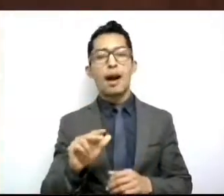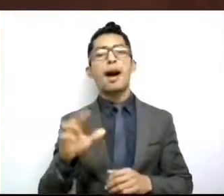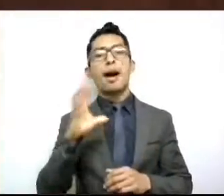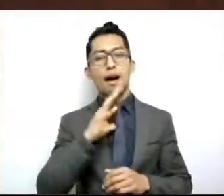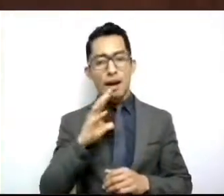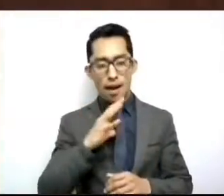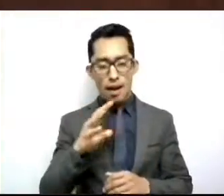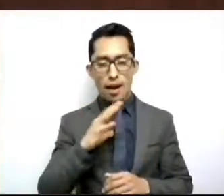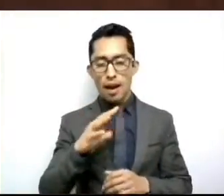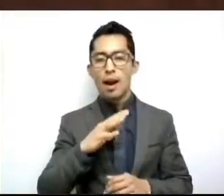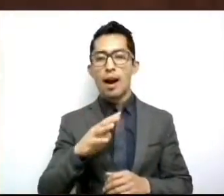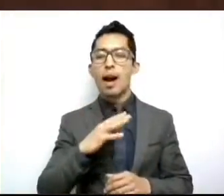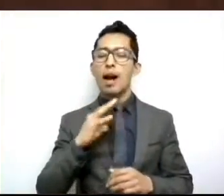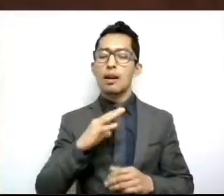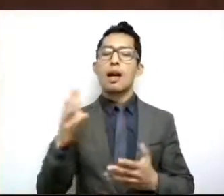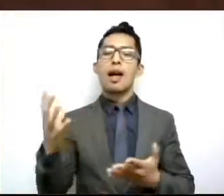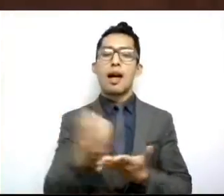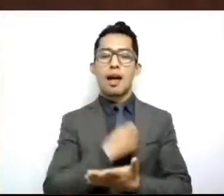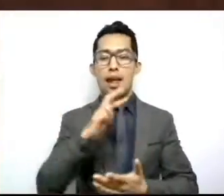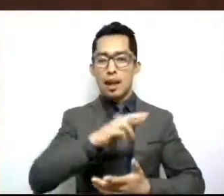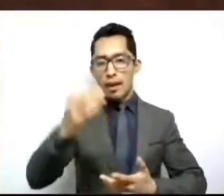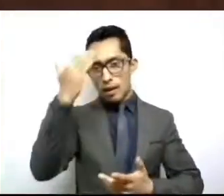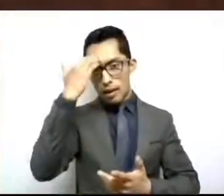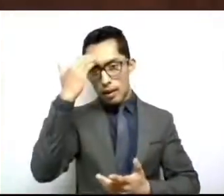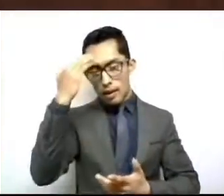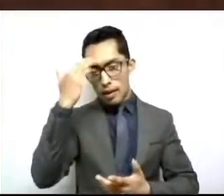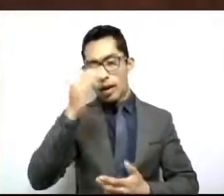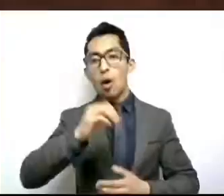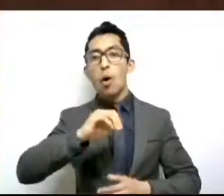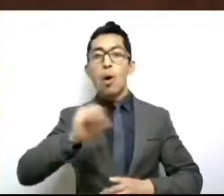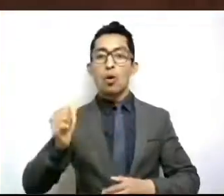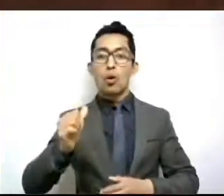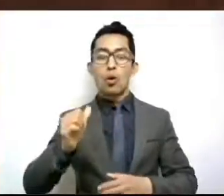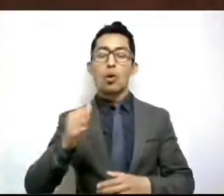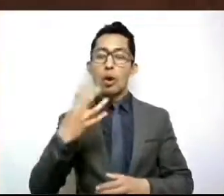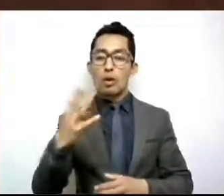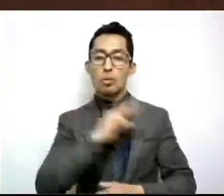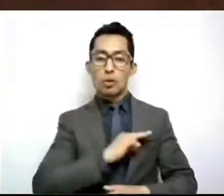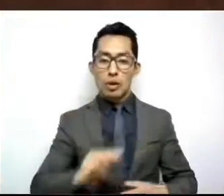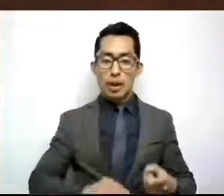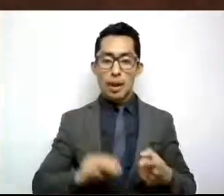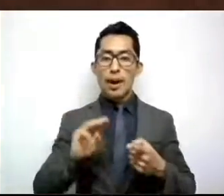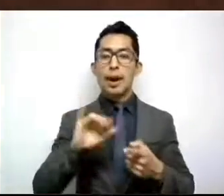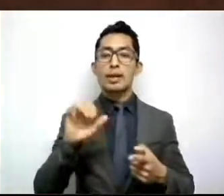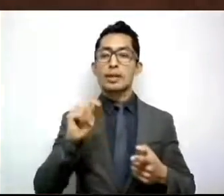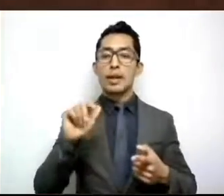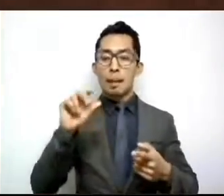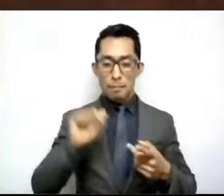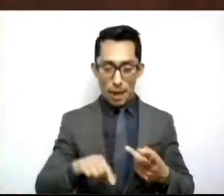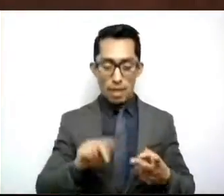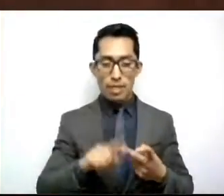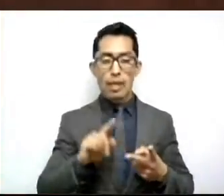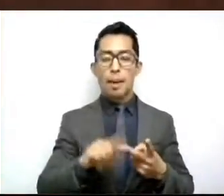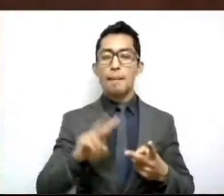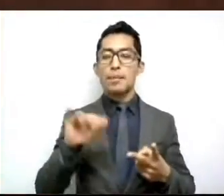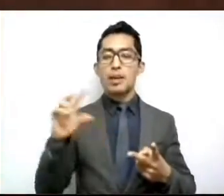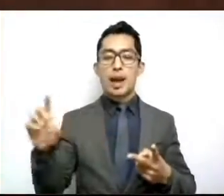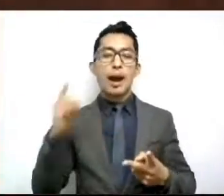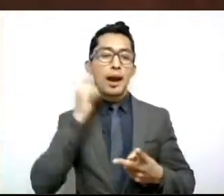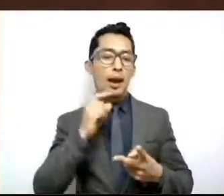reconocimiento de otros cuatro municipios, Ixtapan de la Sal, Villa Guerrero,